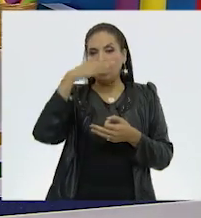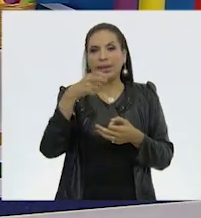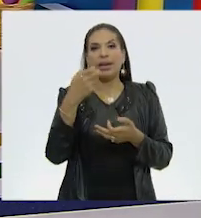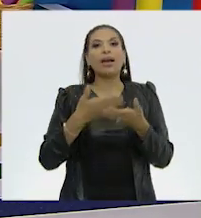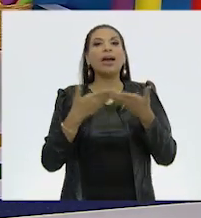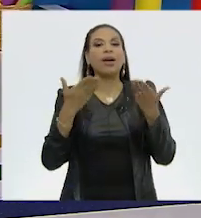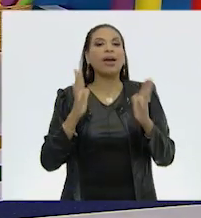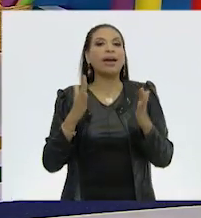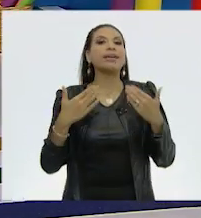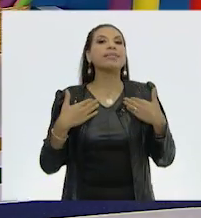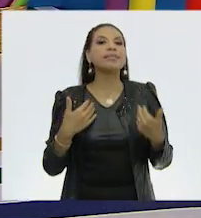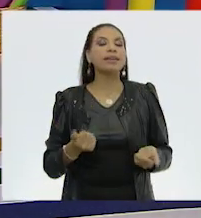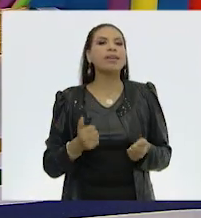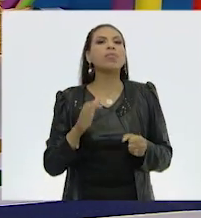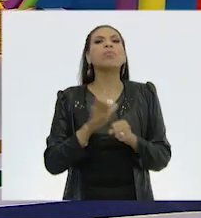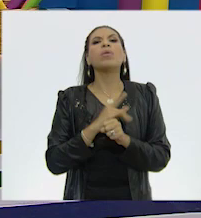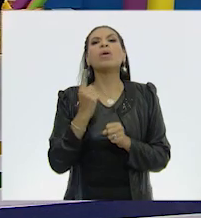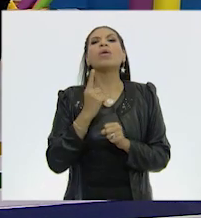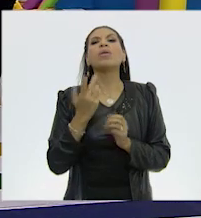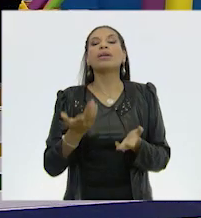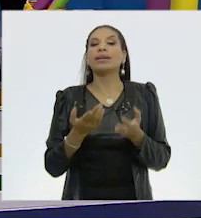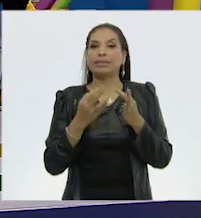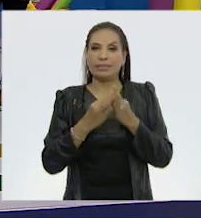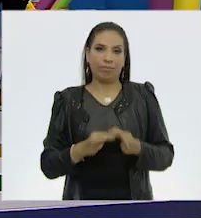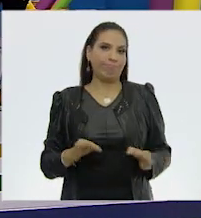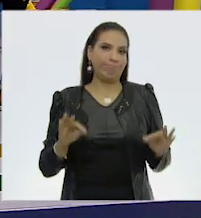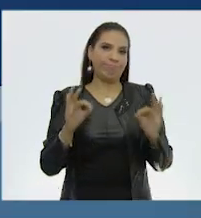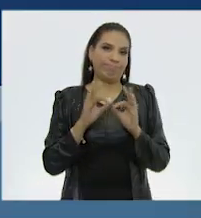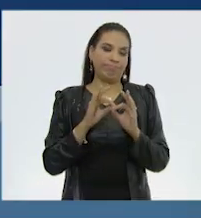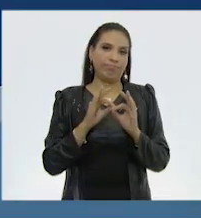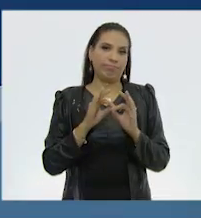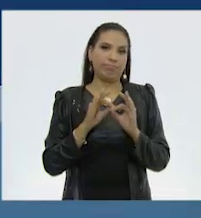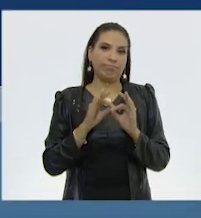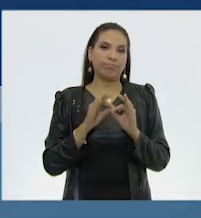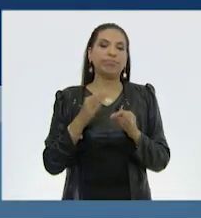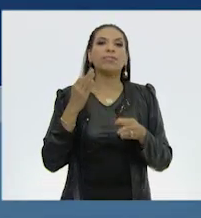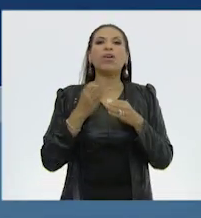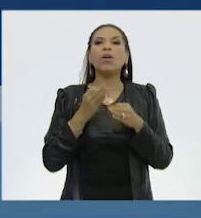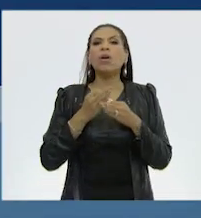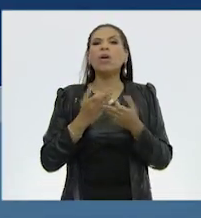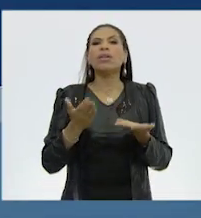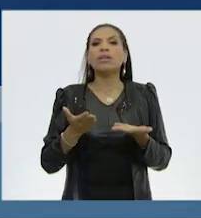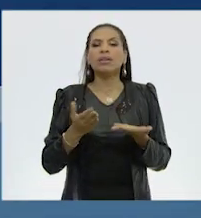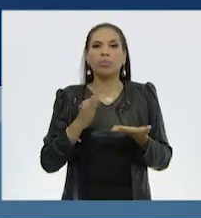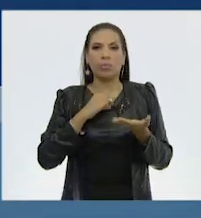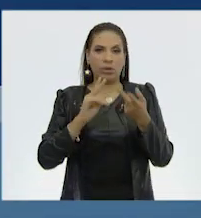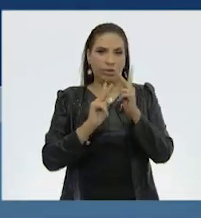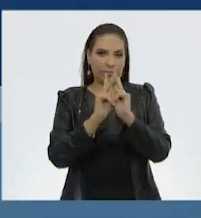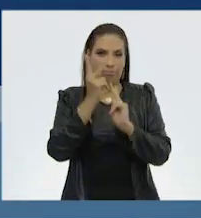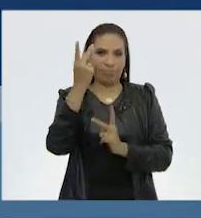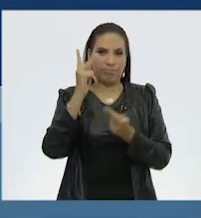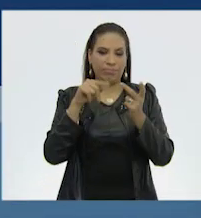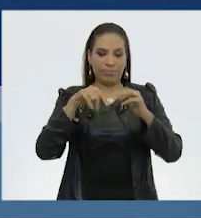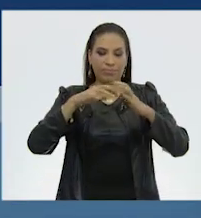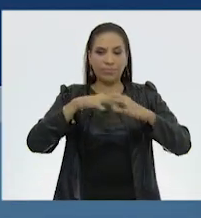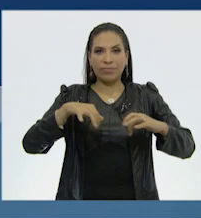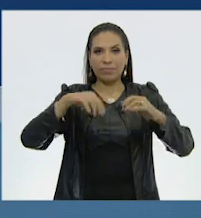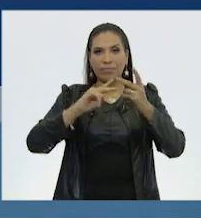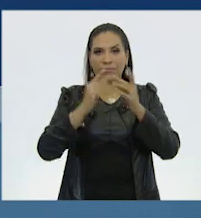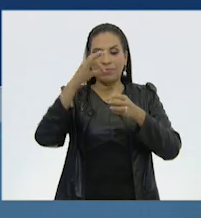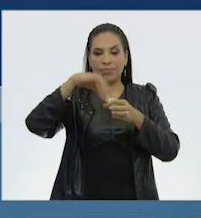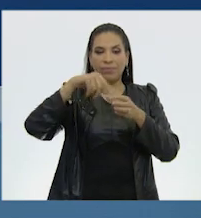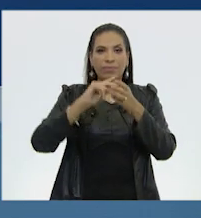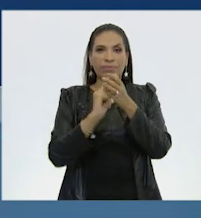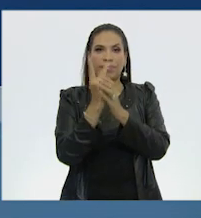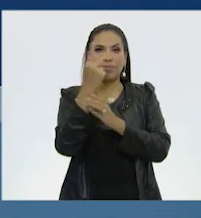ahora ya entiendo el por qué es tan importante que en la actualidad plantemos árboles y que no